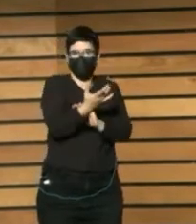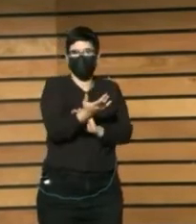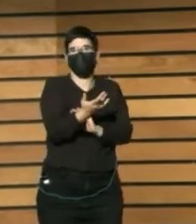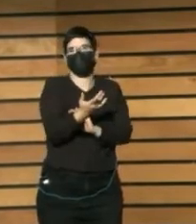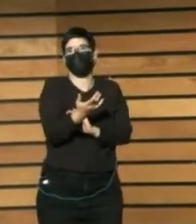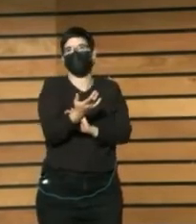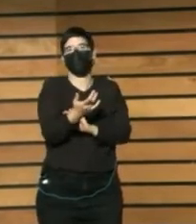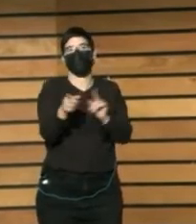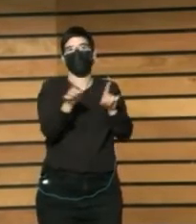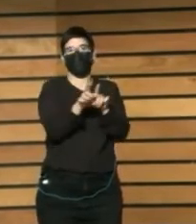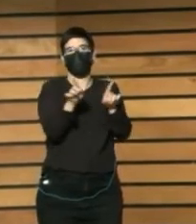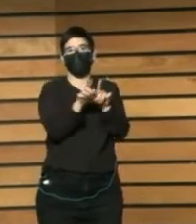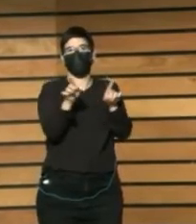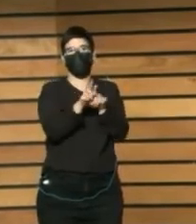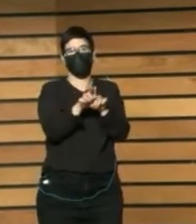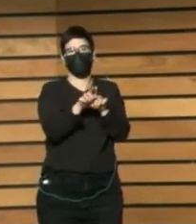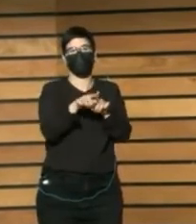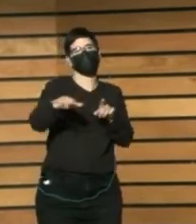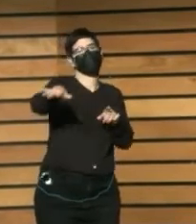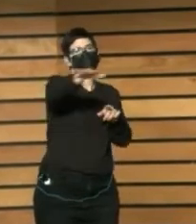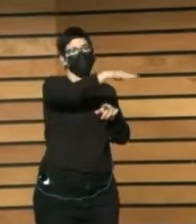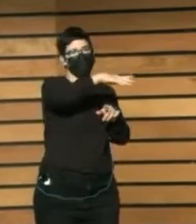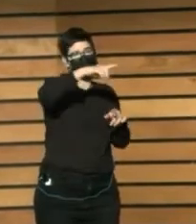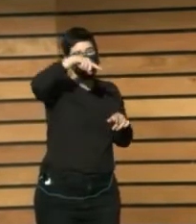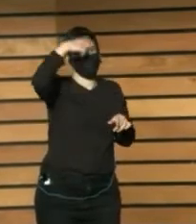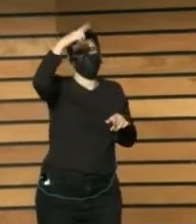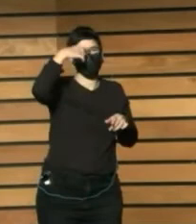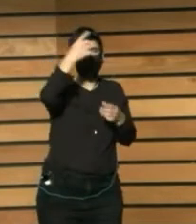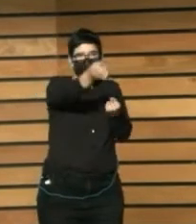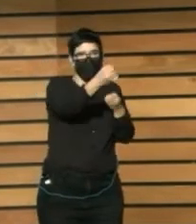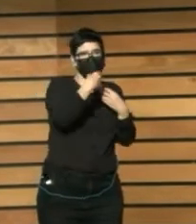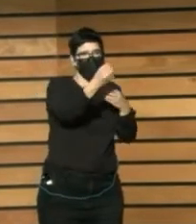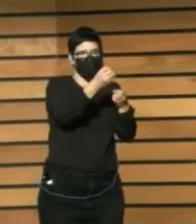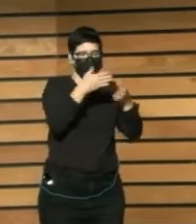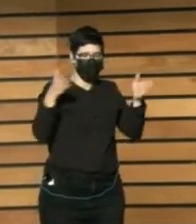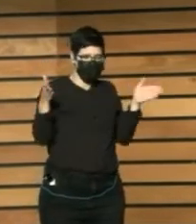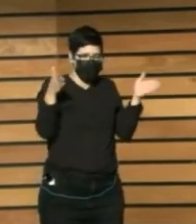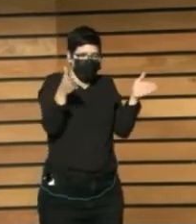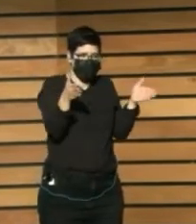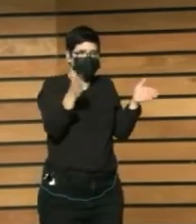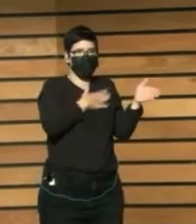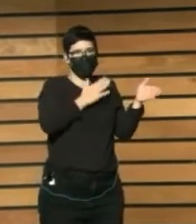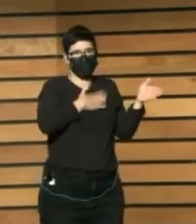Un universo Cultural Y de información Que refuerce